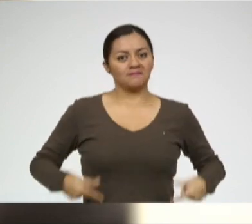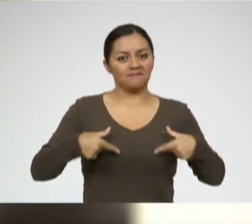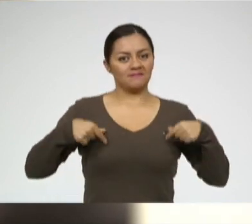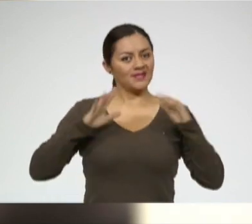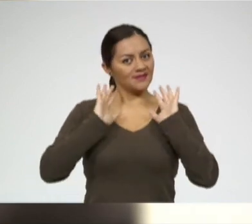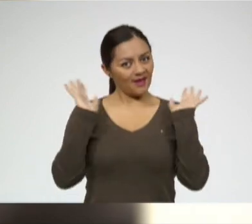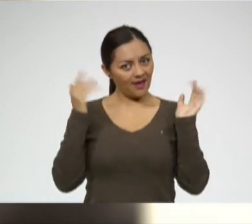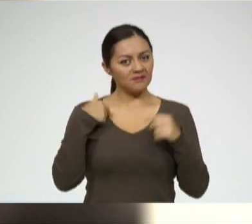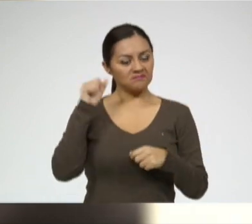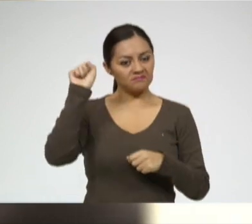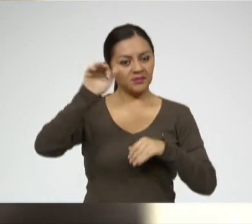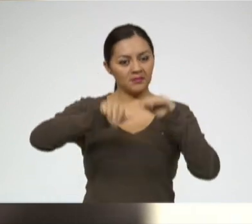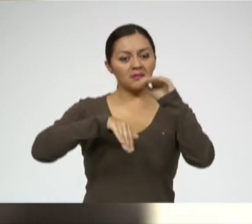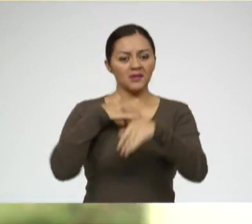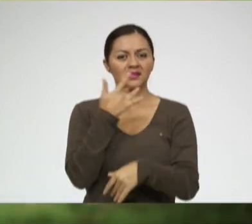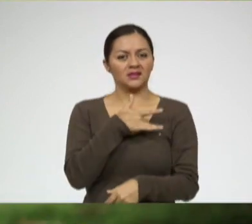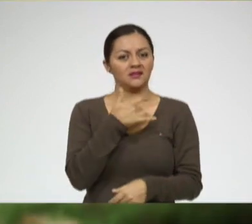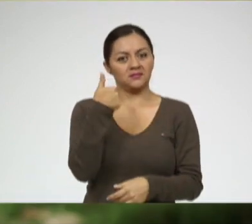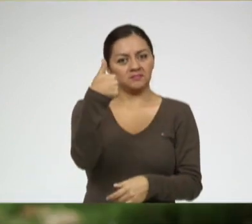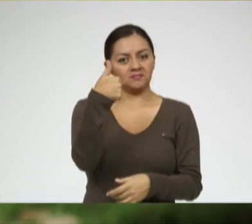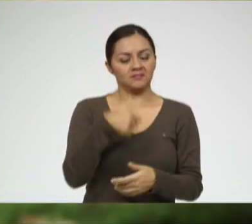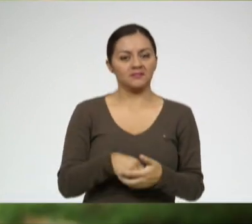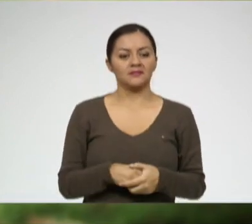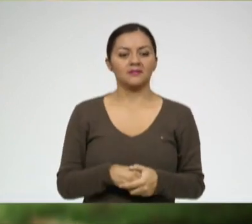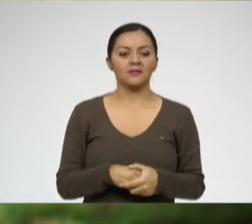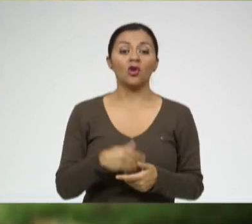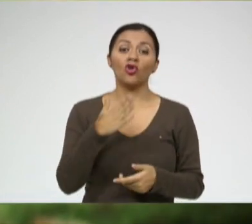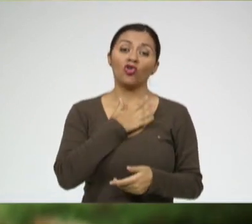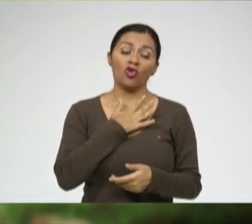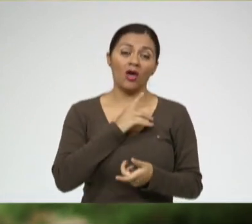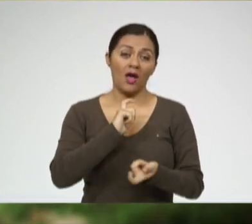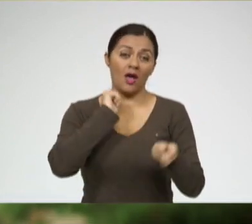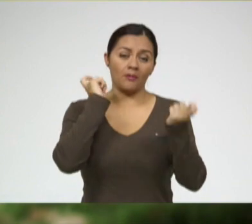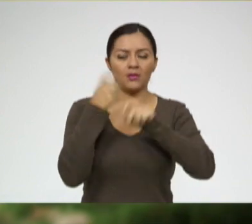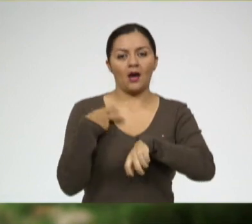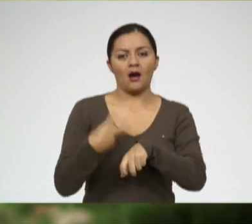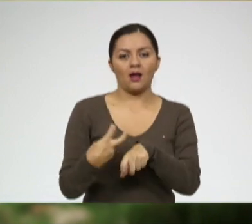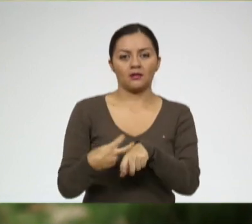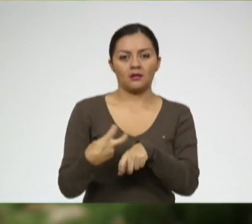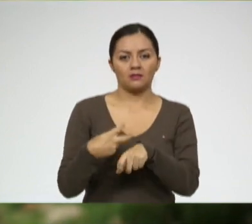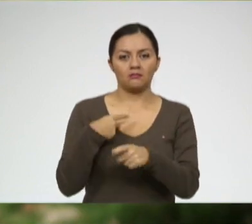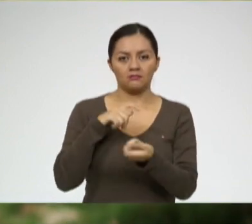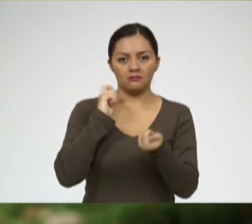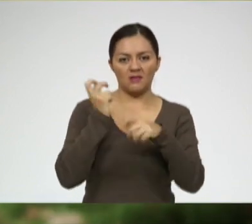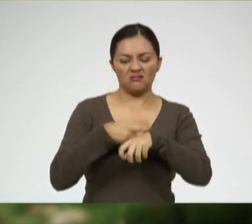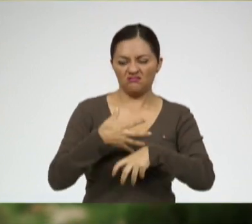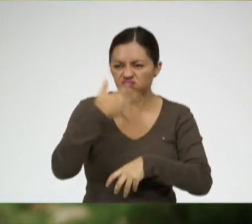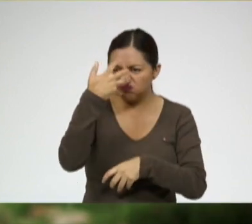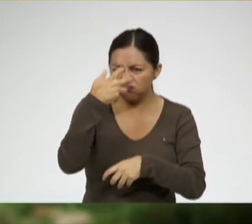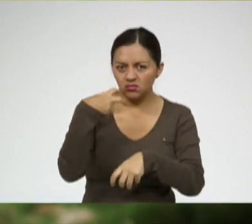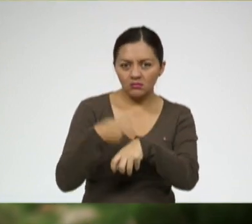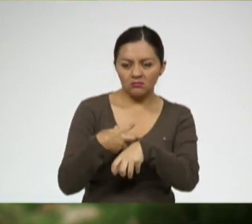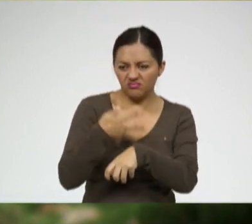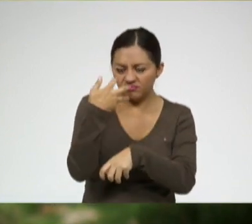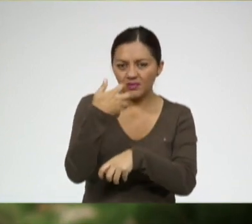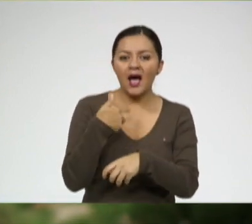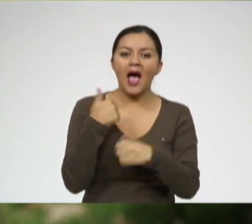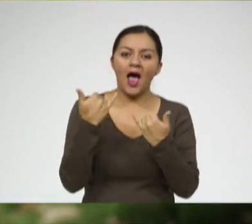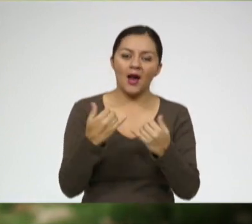entonces me siento mejor. A mí me ha cambiado el humor, el tener más